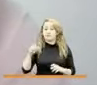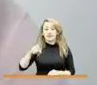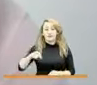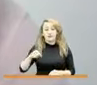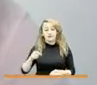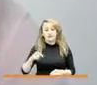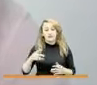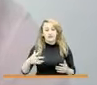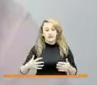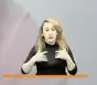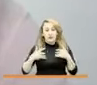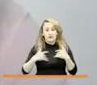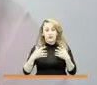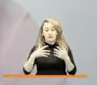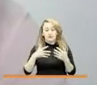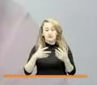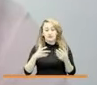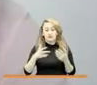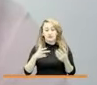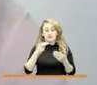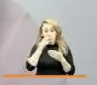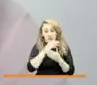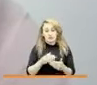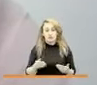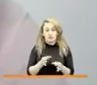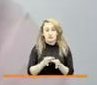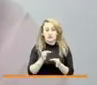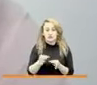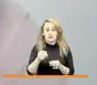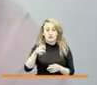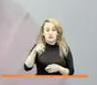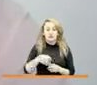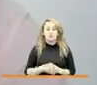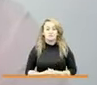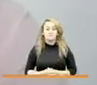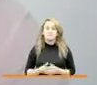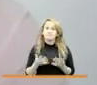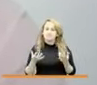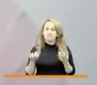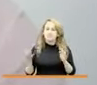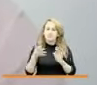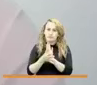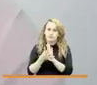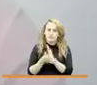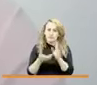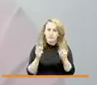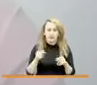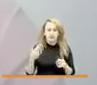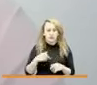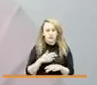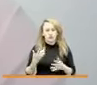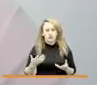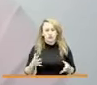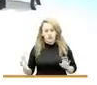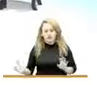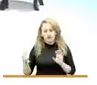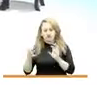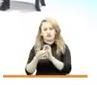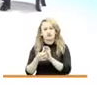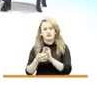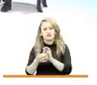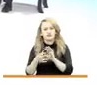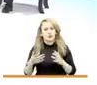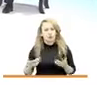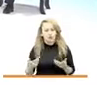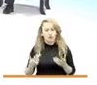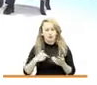víctima en nuestro municipio quiero contarles también que se ha hecho una articulación desde que